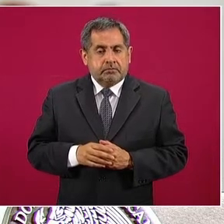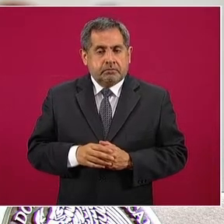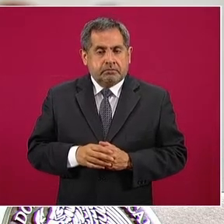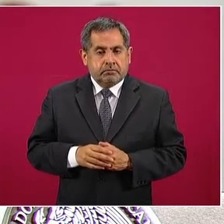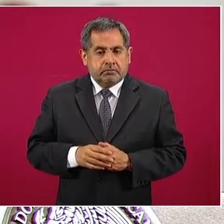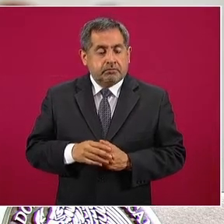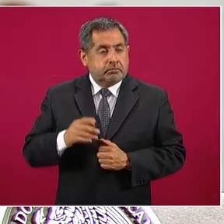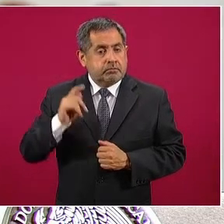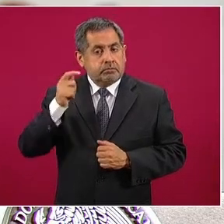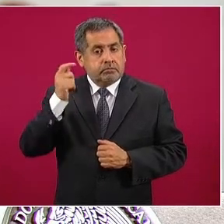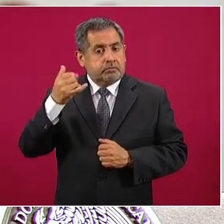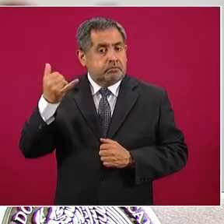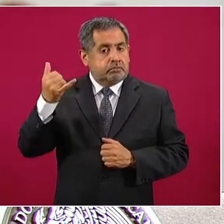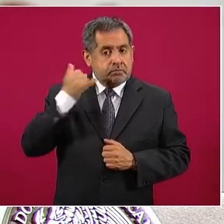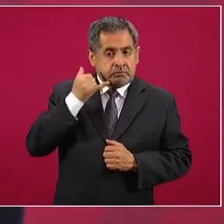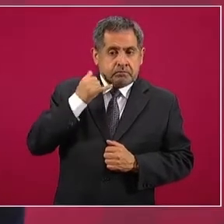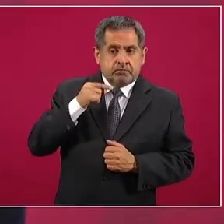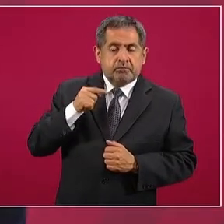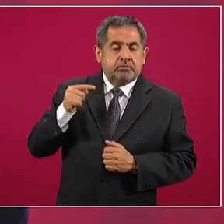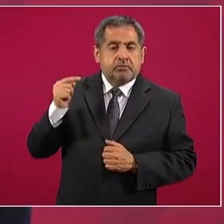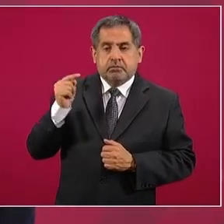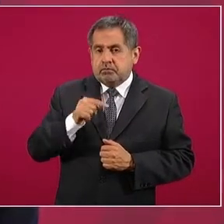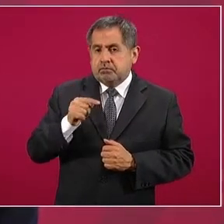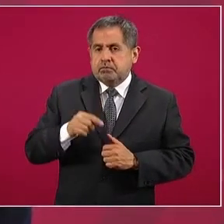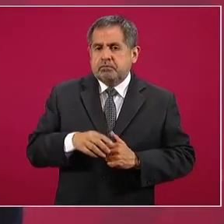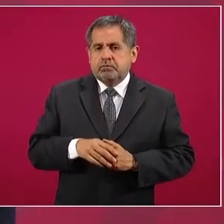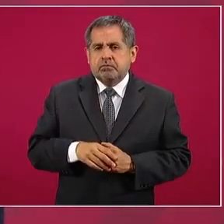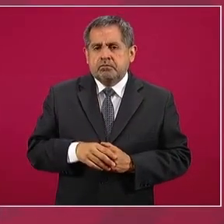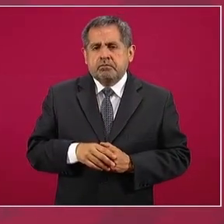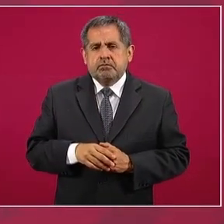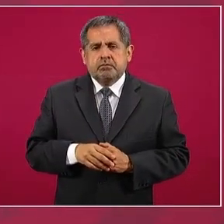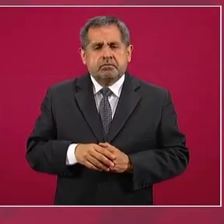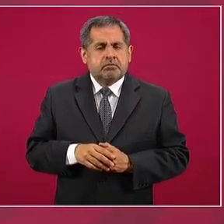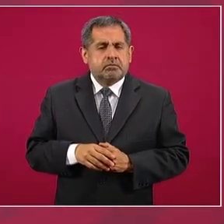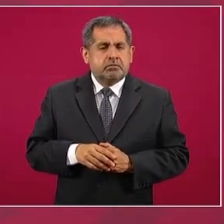llamo a